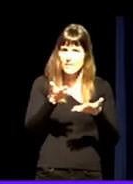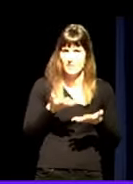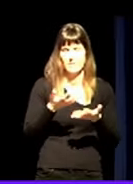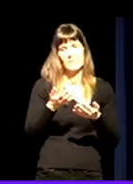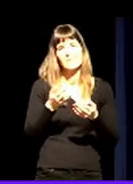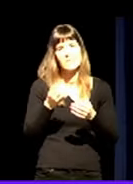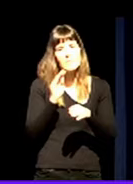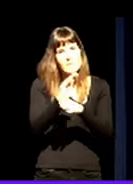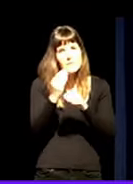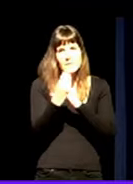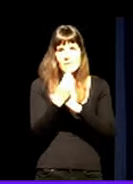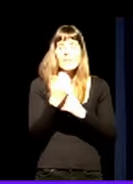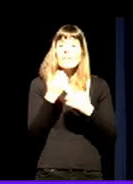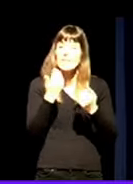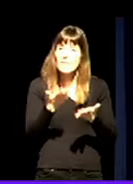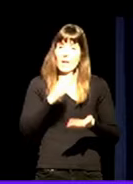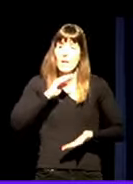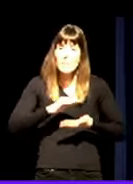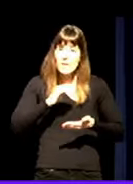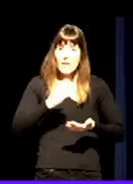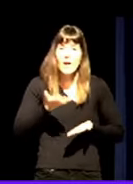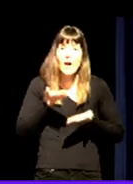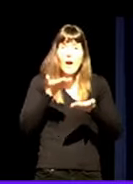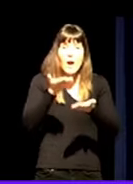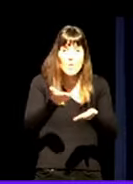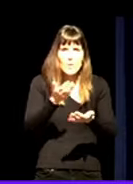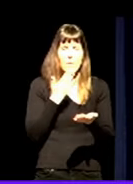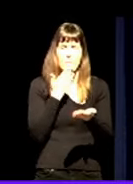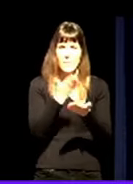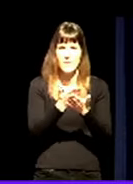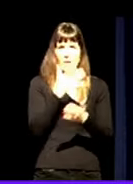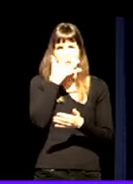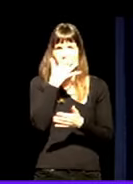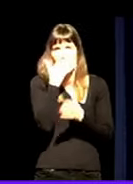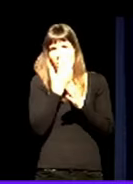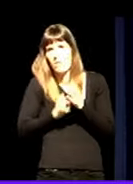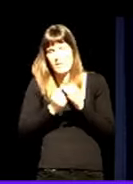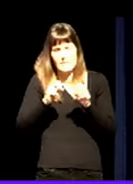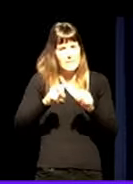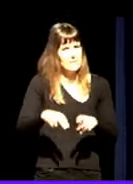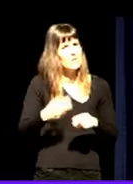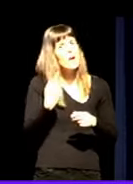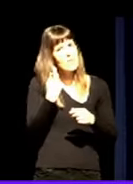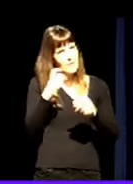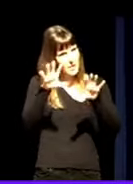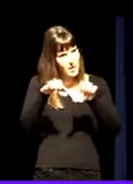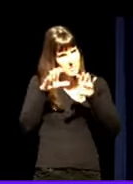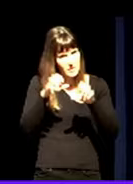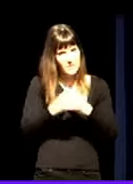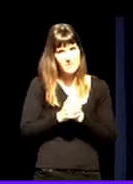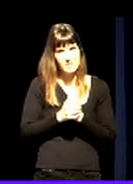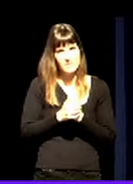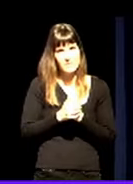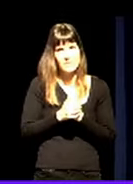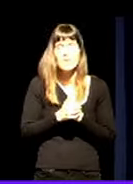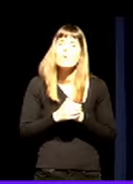Laguntzen eskatzeko lotxarik ez izatea. Ikazi egin behar da. Eta hor ikazketa partezu